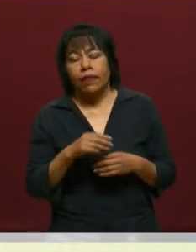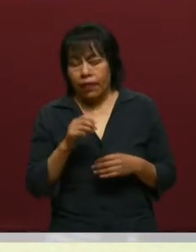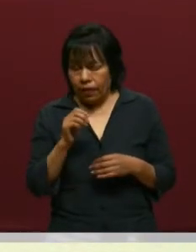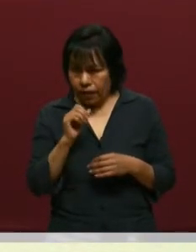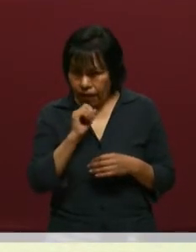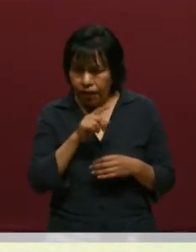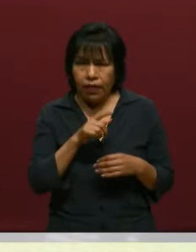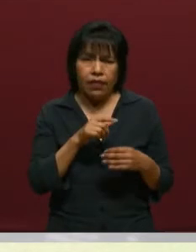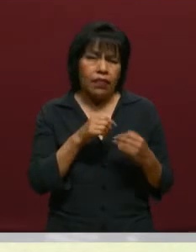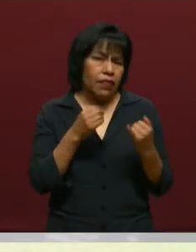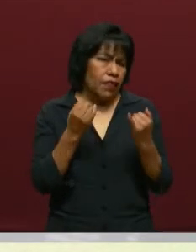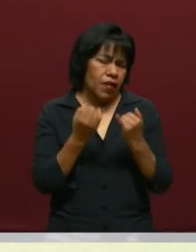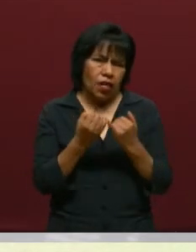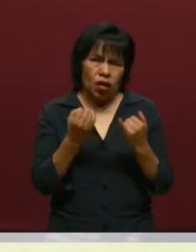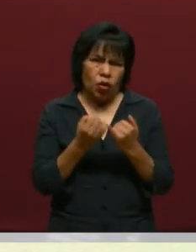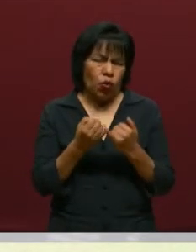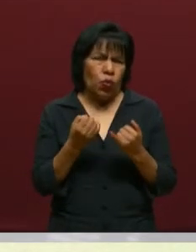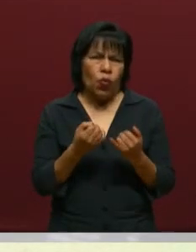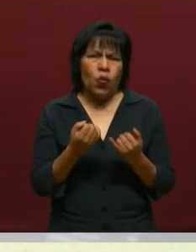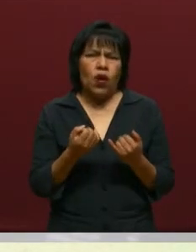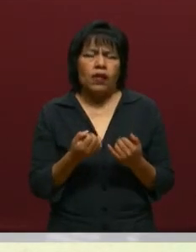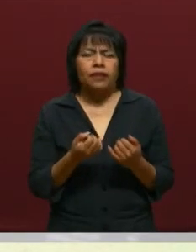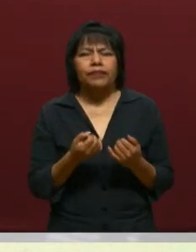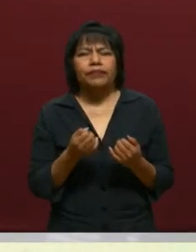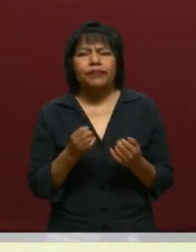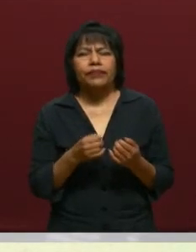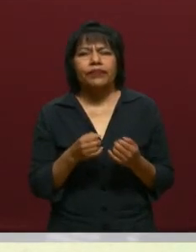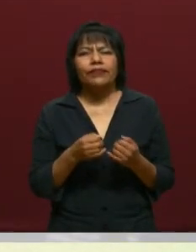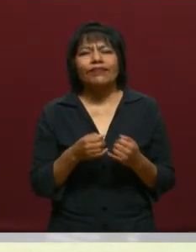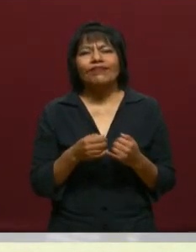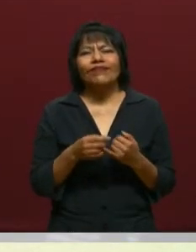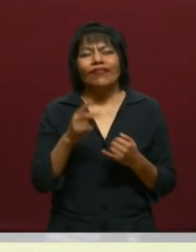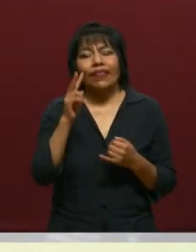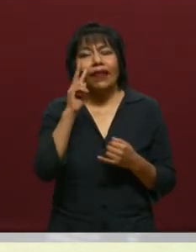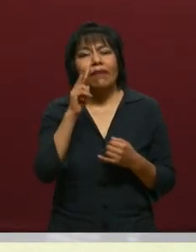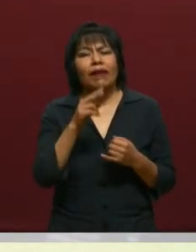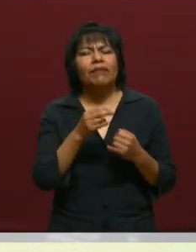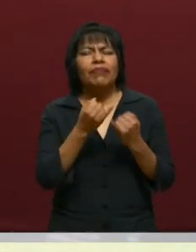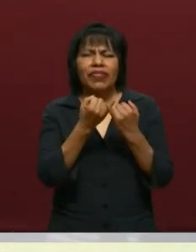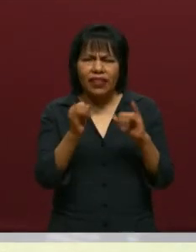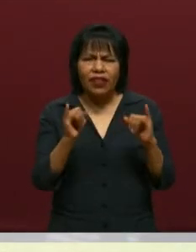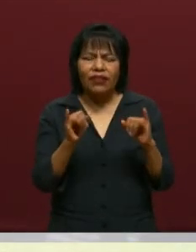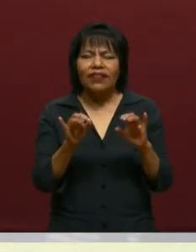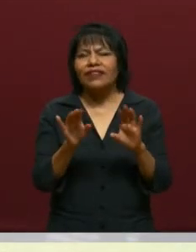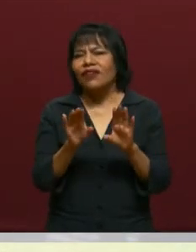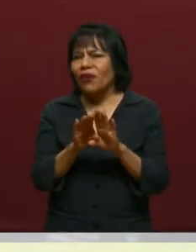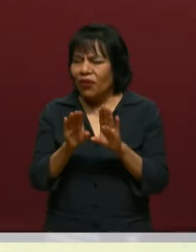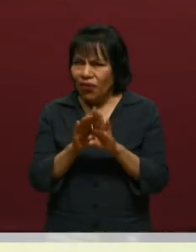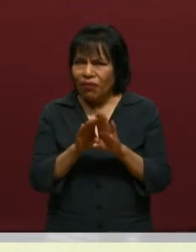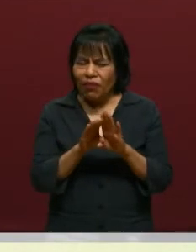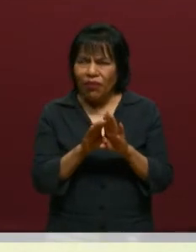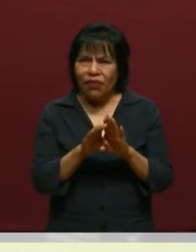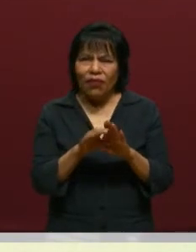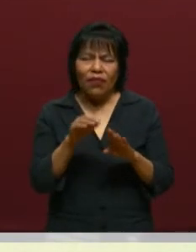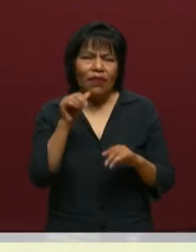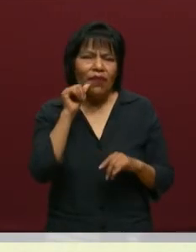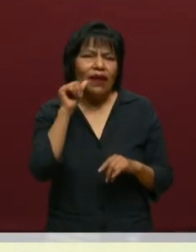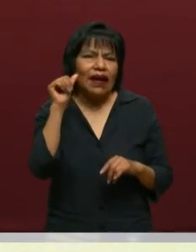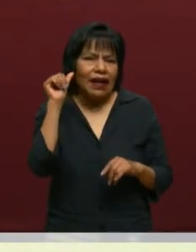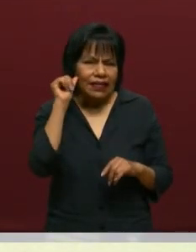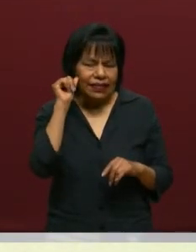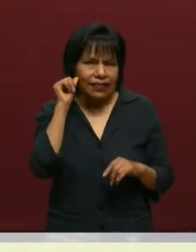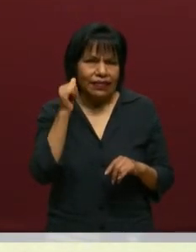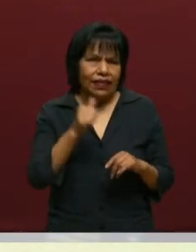contamos con la orden del día del protocolo de inauguración. si gustas comentarnos qué tal estuvo el día de ayer